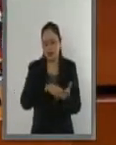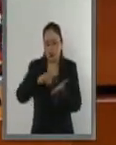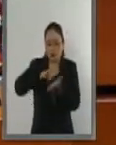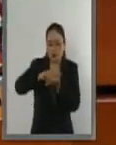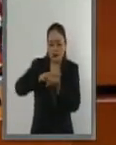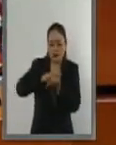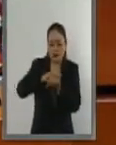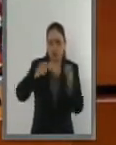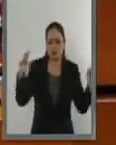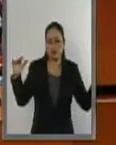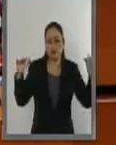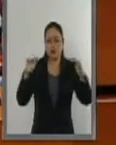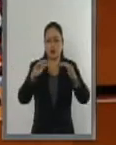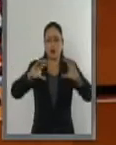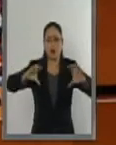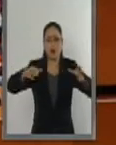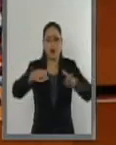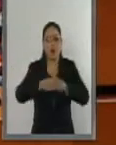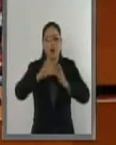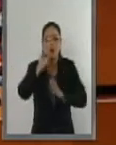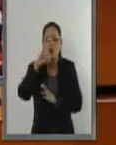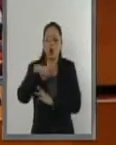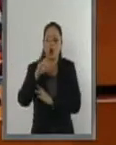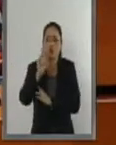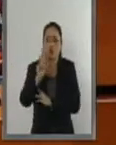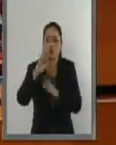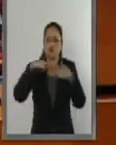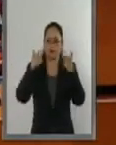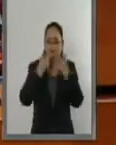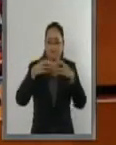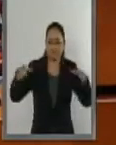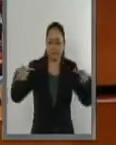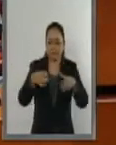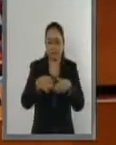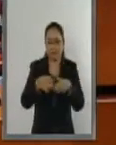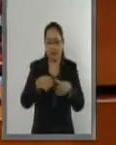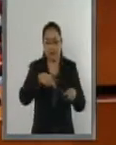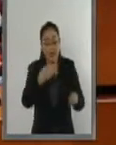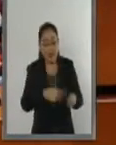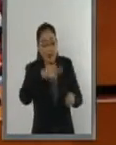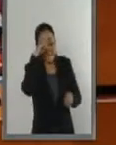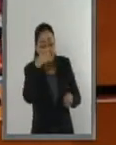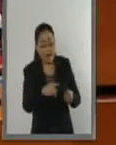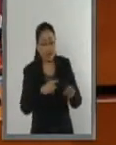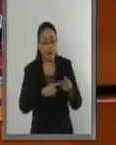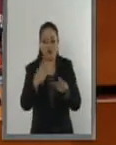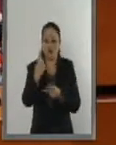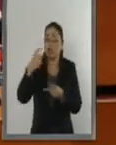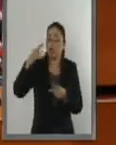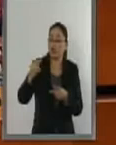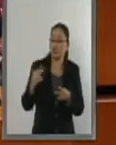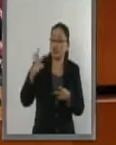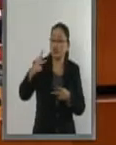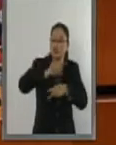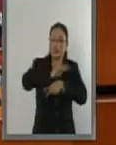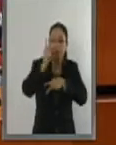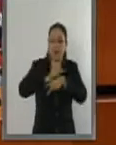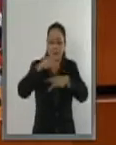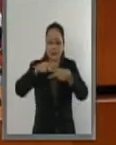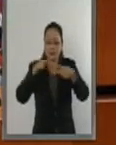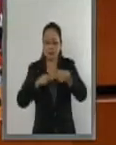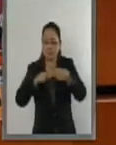Cumbre del Milenio de las Naciones Unidas, México y otras 188 naciones, nos